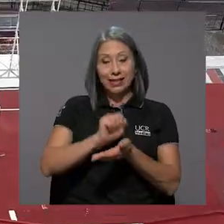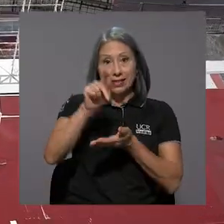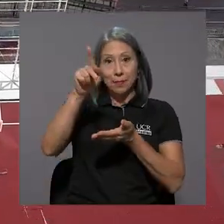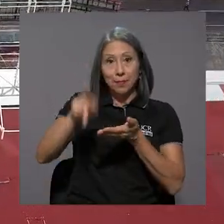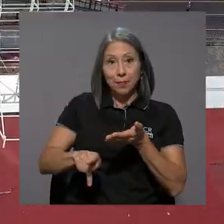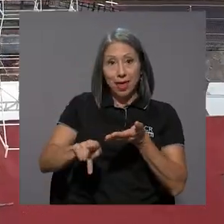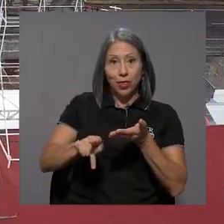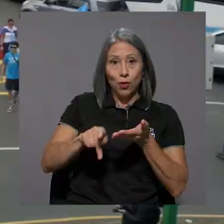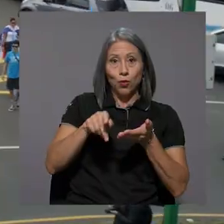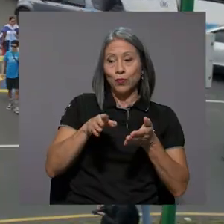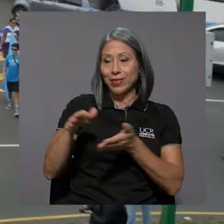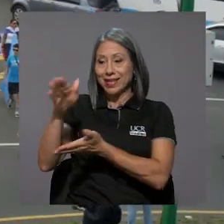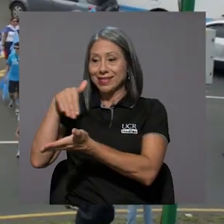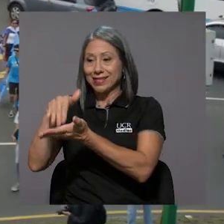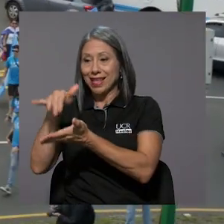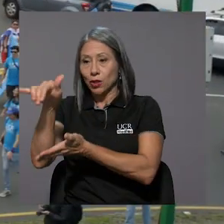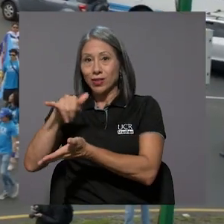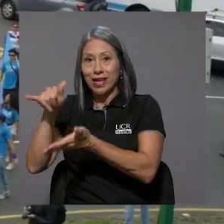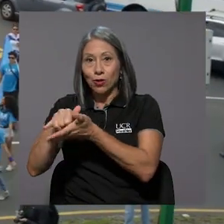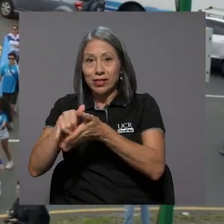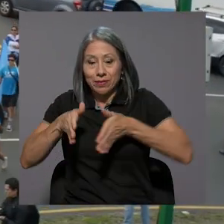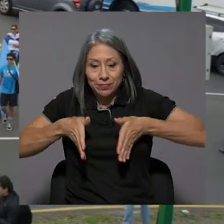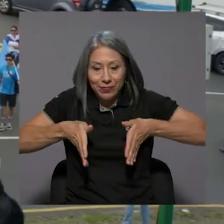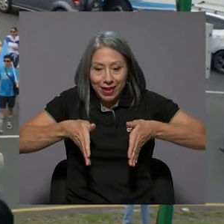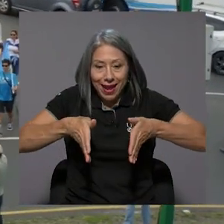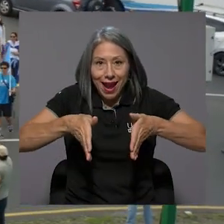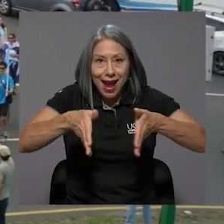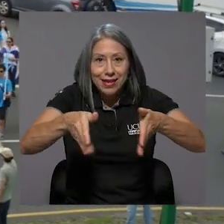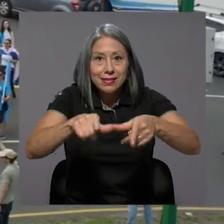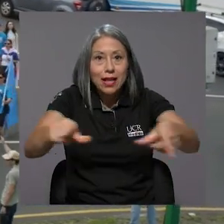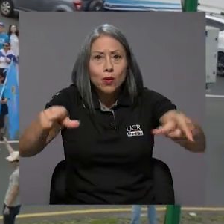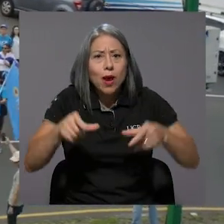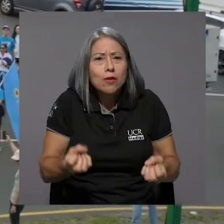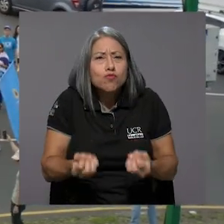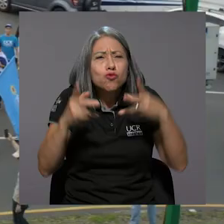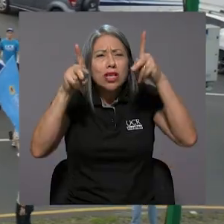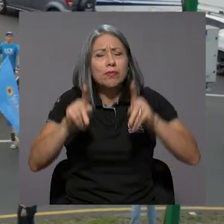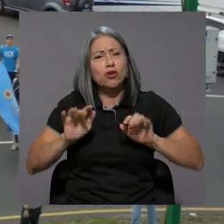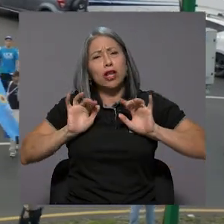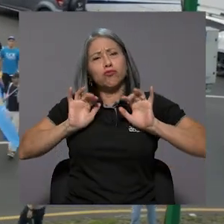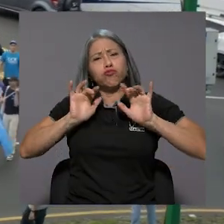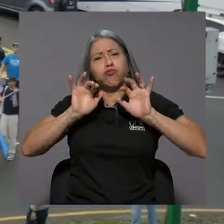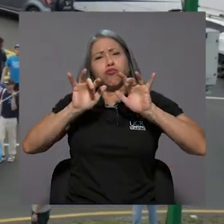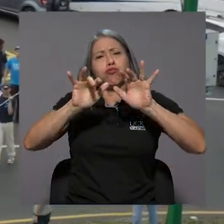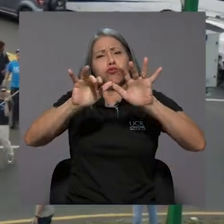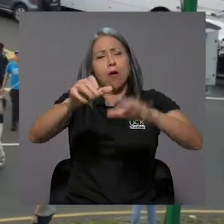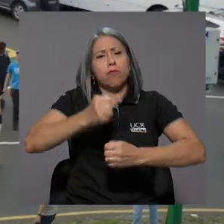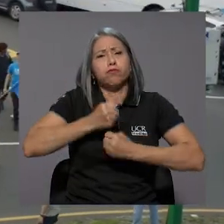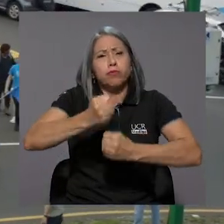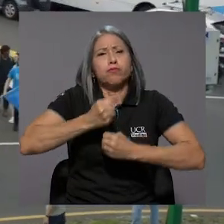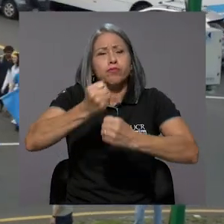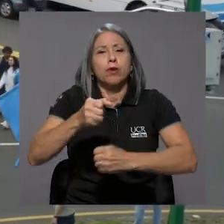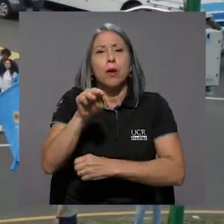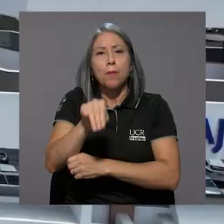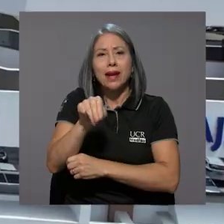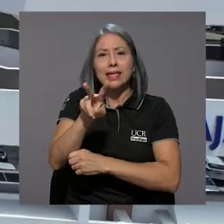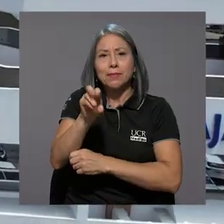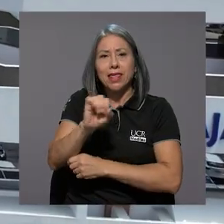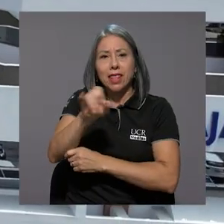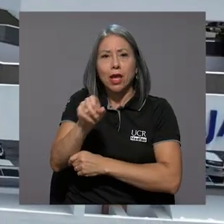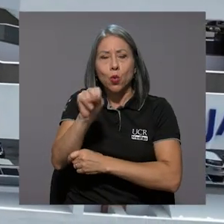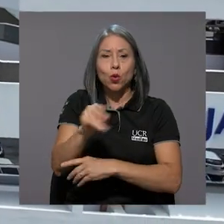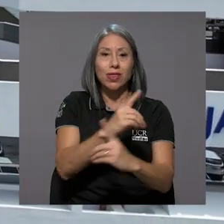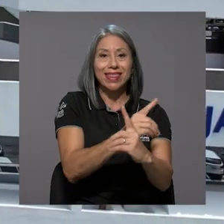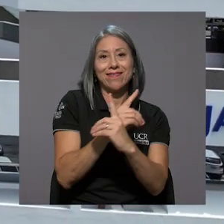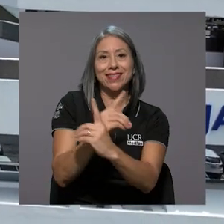Las vías que unen a San Pedro de Montes de Oca y el centro de San José fueron el escenario en donde miles de personas se manifestaron este martes 20